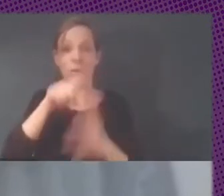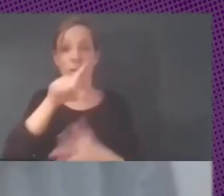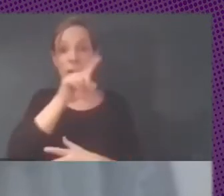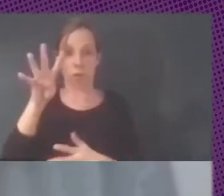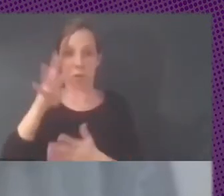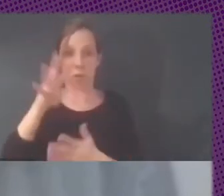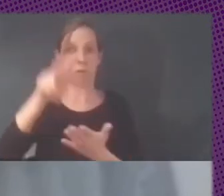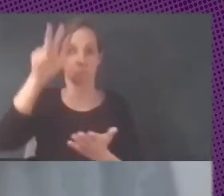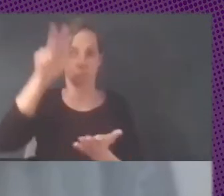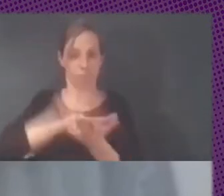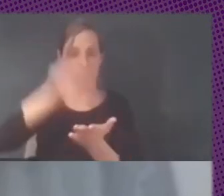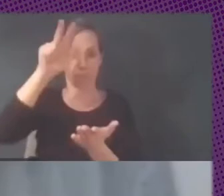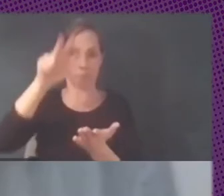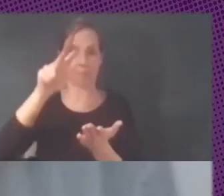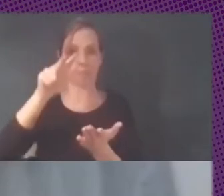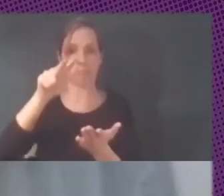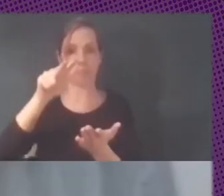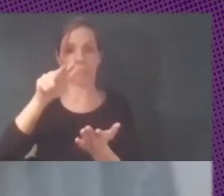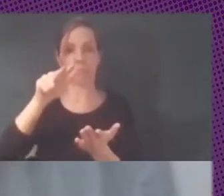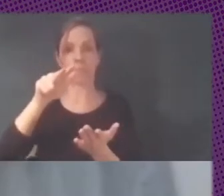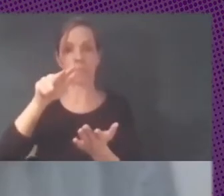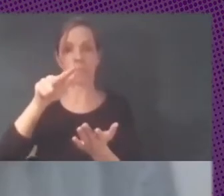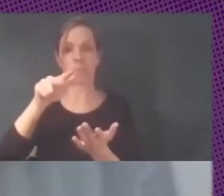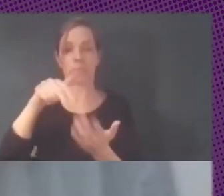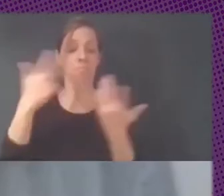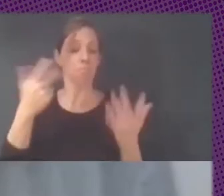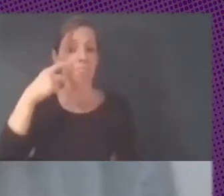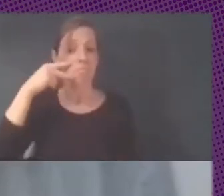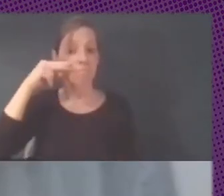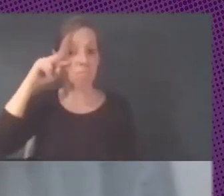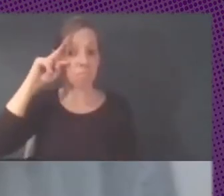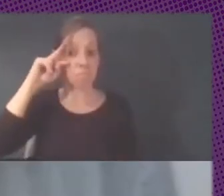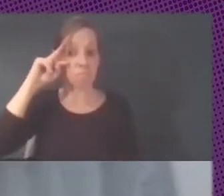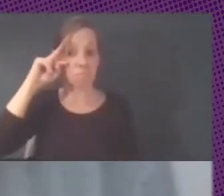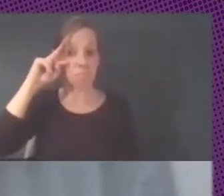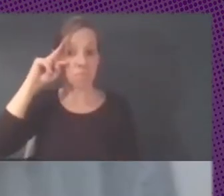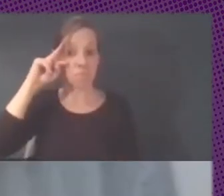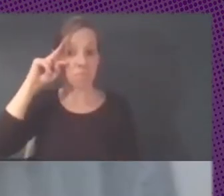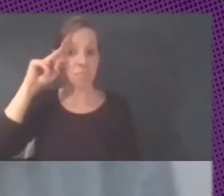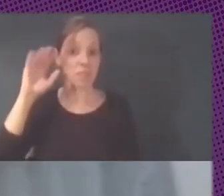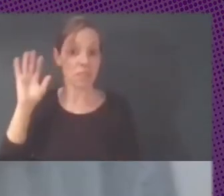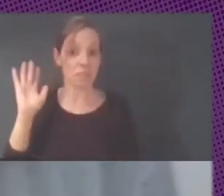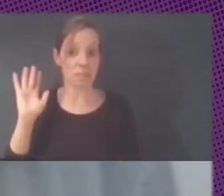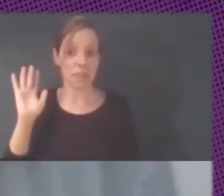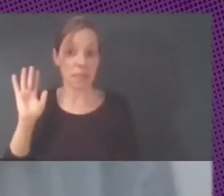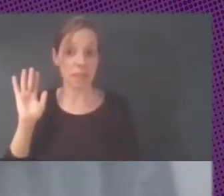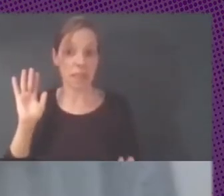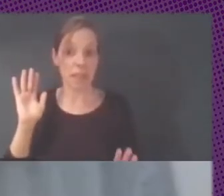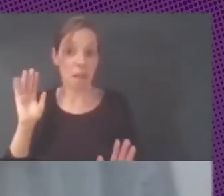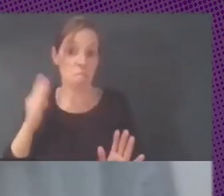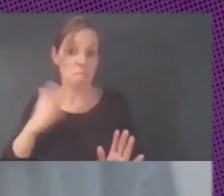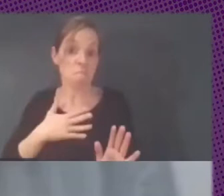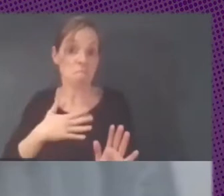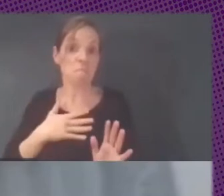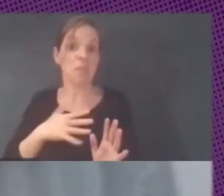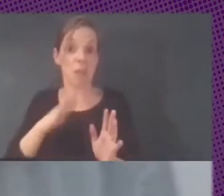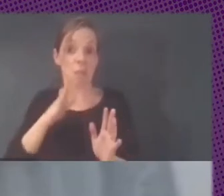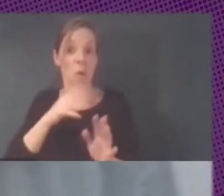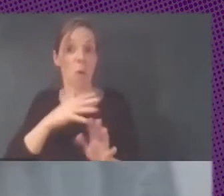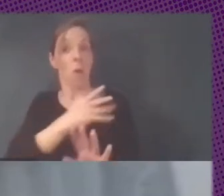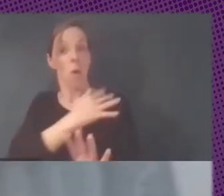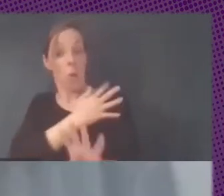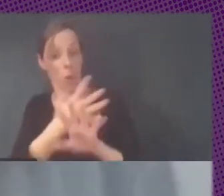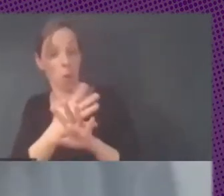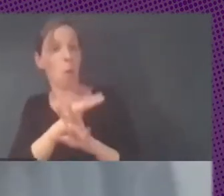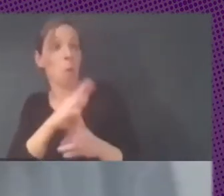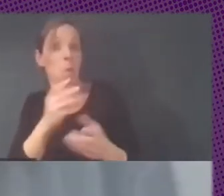la experiencia que les puedo, eso fue hasta ahora buenas noticias, logramos,